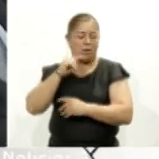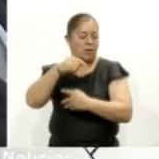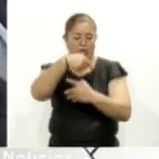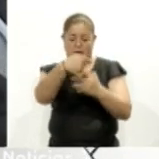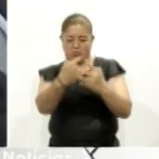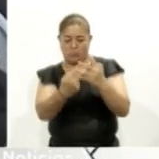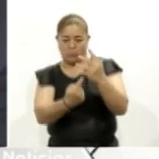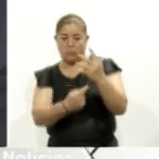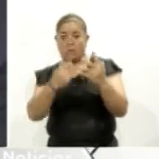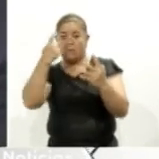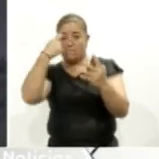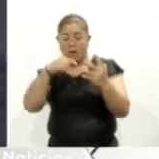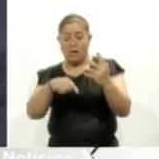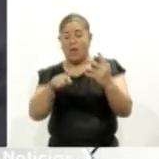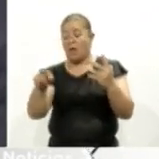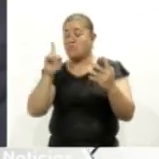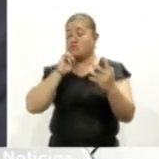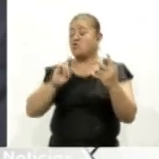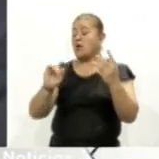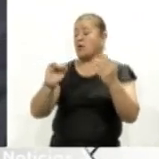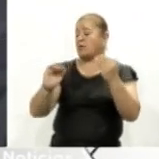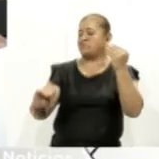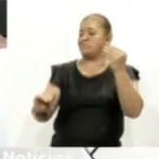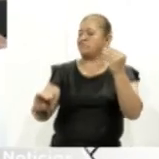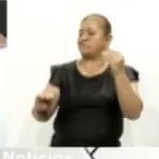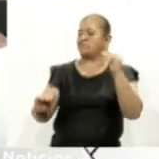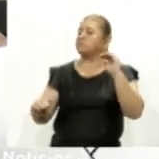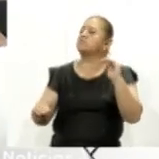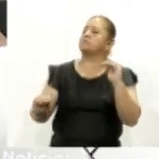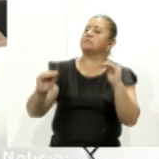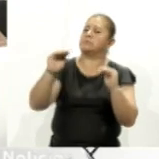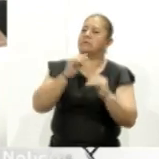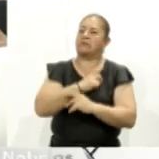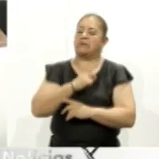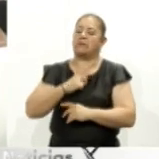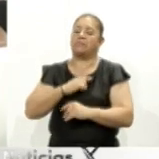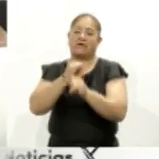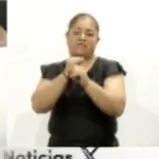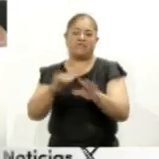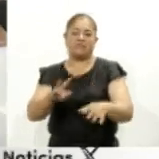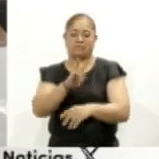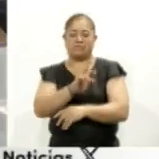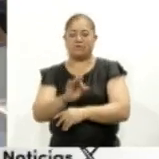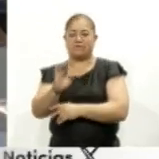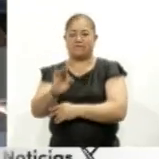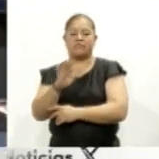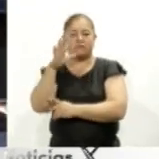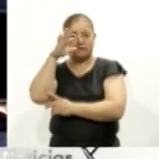eliminar las situaciones de desventaja de las mujeres. Con información de Victoria Flores, Coracit Noticias.